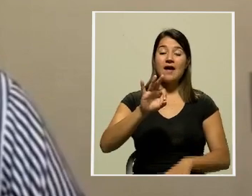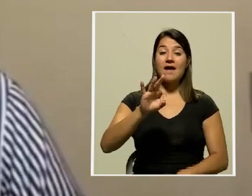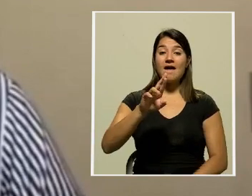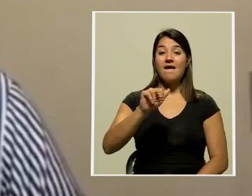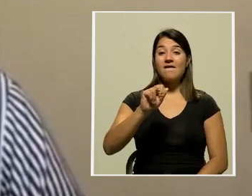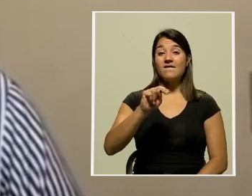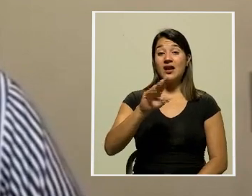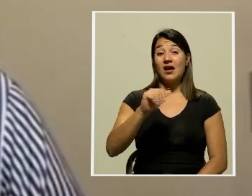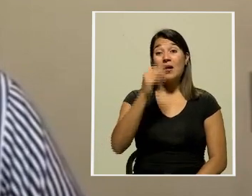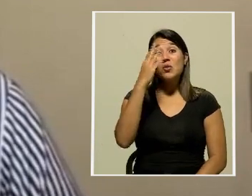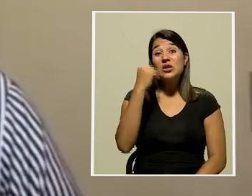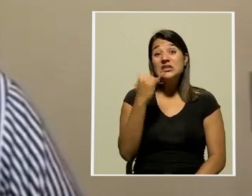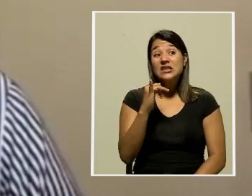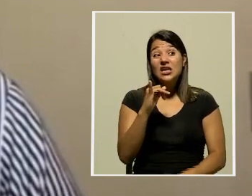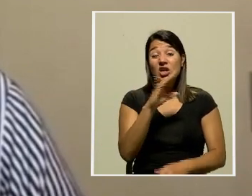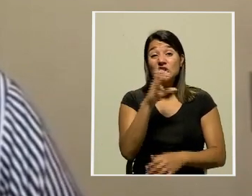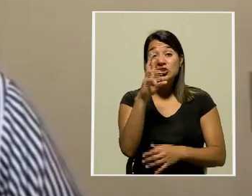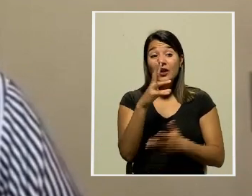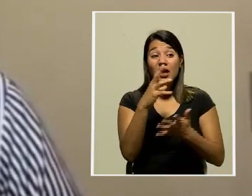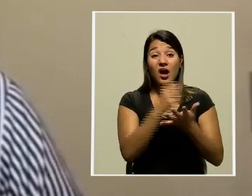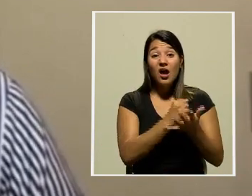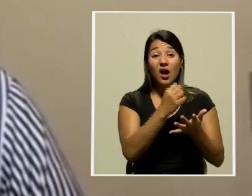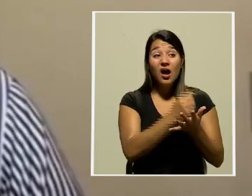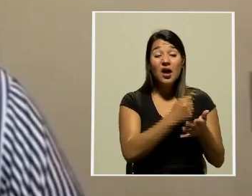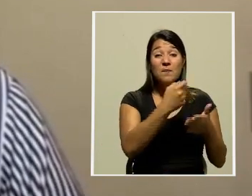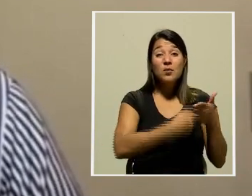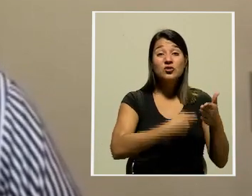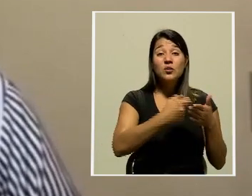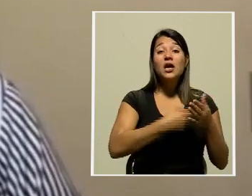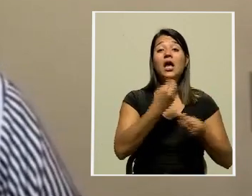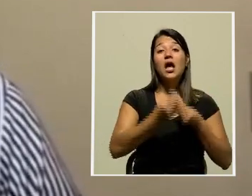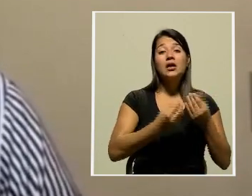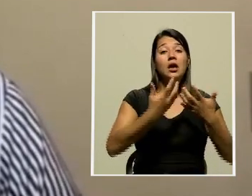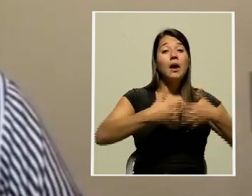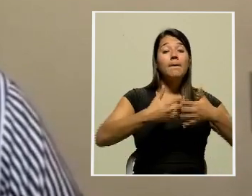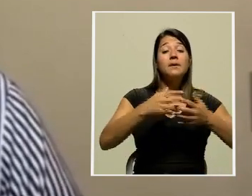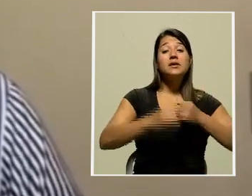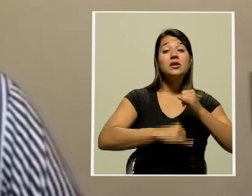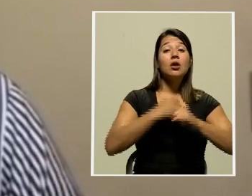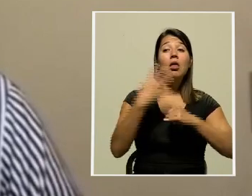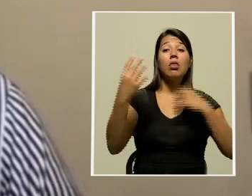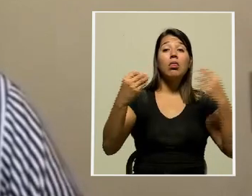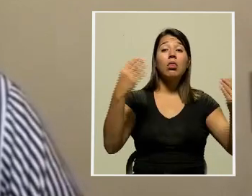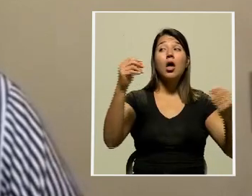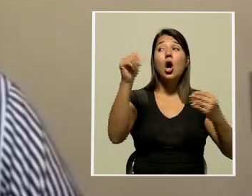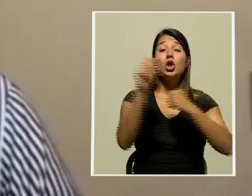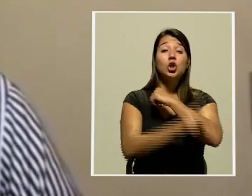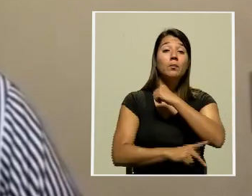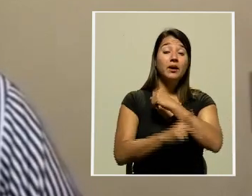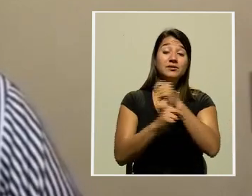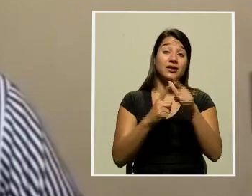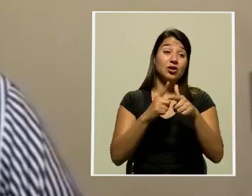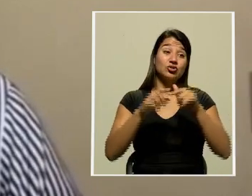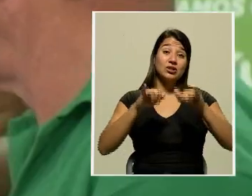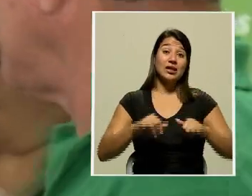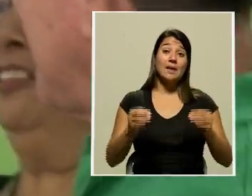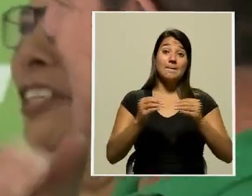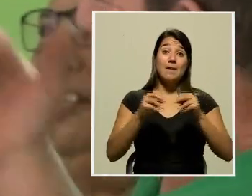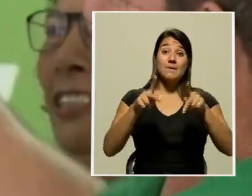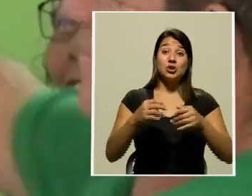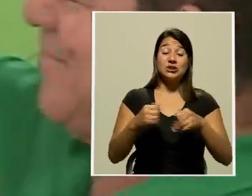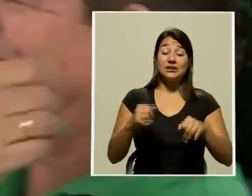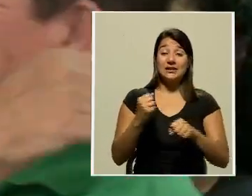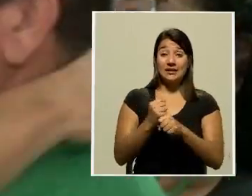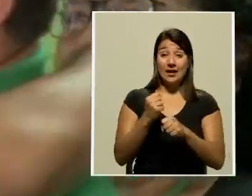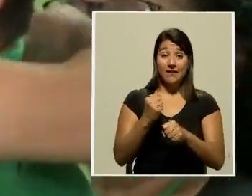lo que van a hacer es simplemente buscar otros destinos y se van a ir de Costa Rica y nos van a quedar a nosotros muchas personas desempleadas. En el